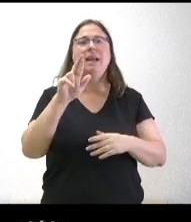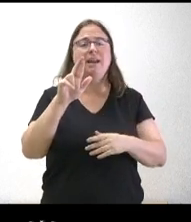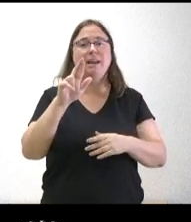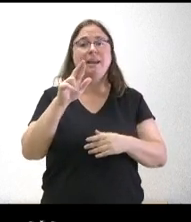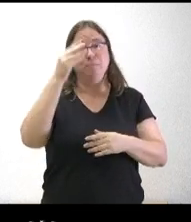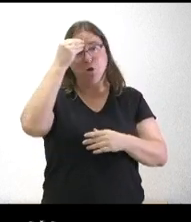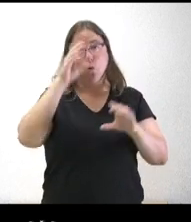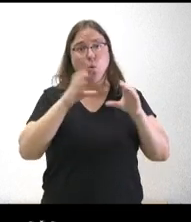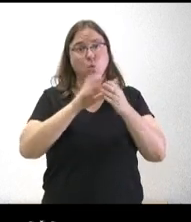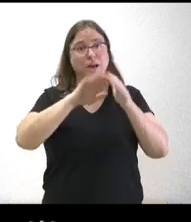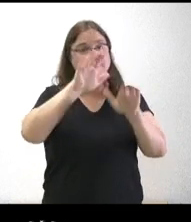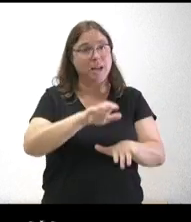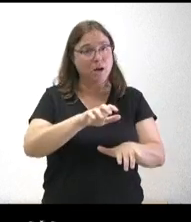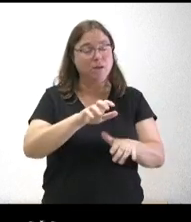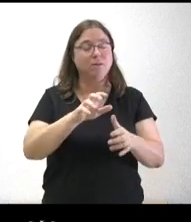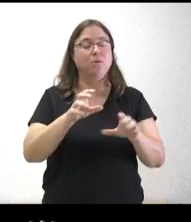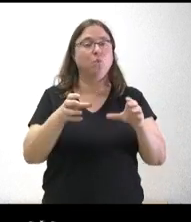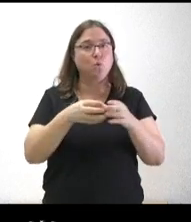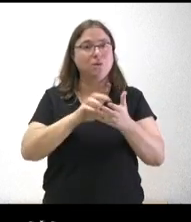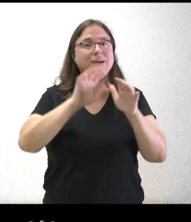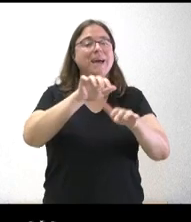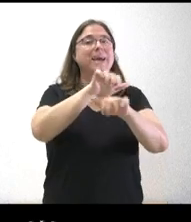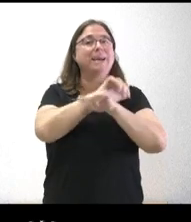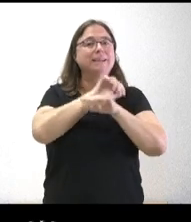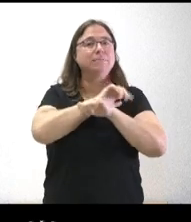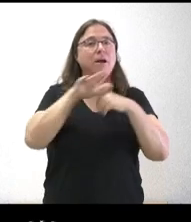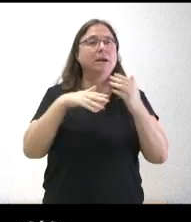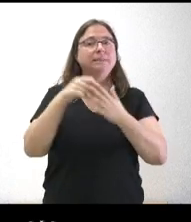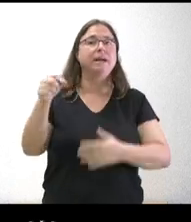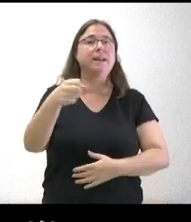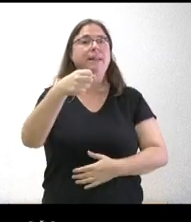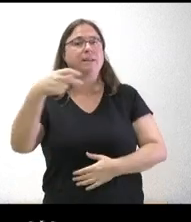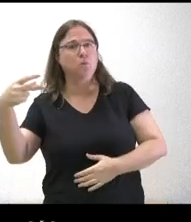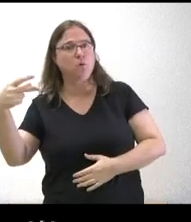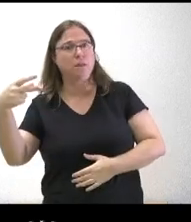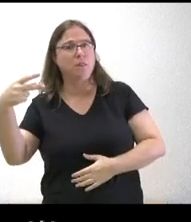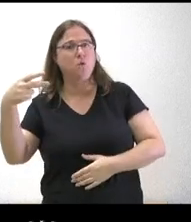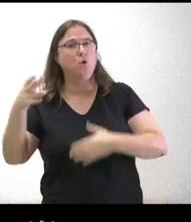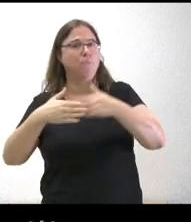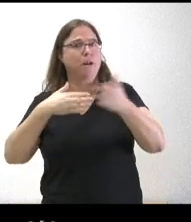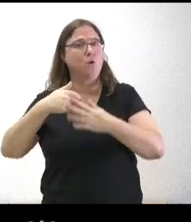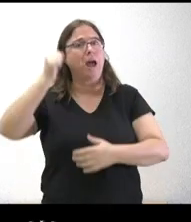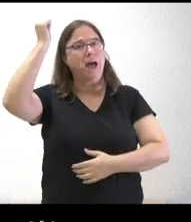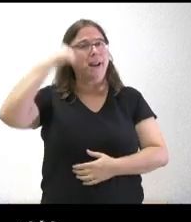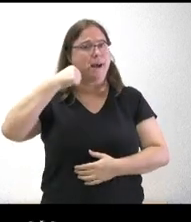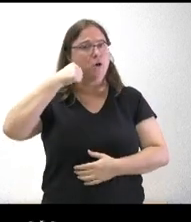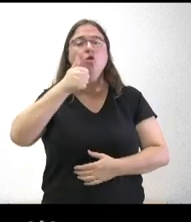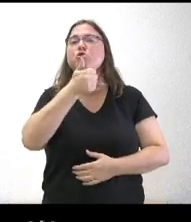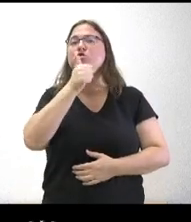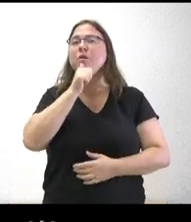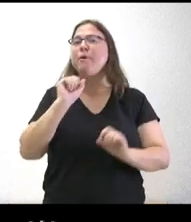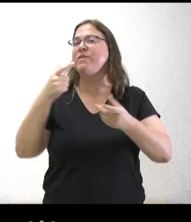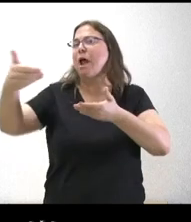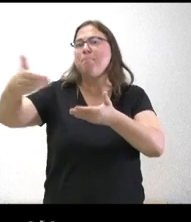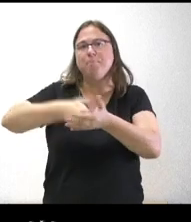la Junta de Castilla y está esperando los resultados que entiendo que son de la comunidad de Aragón y que todavía no hay ninguna petición en